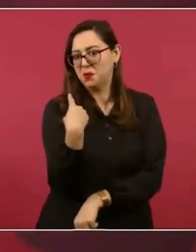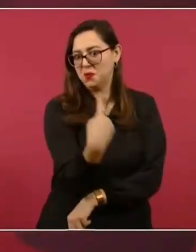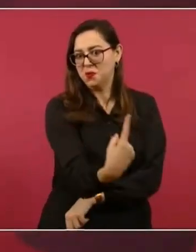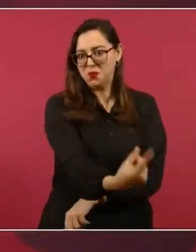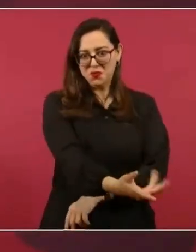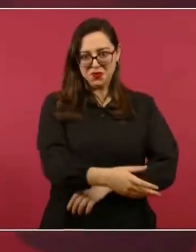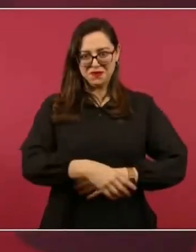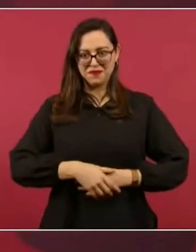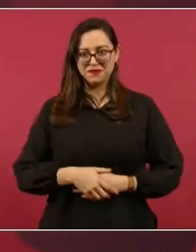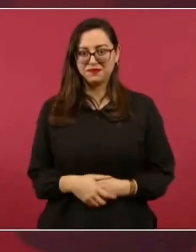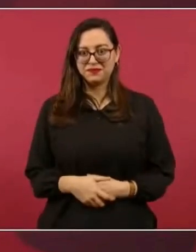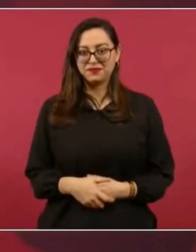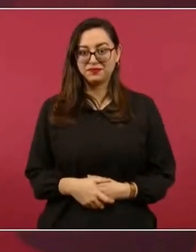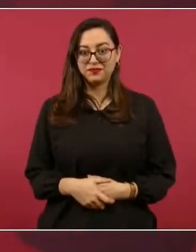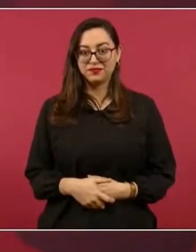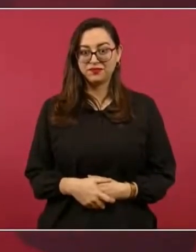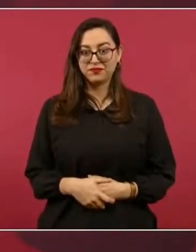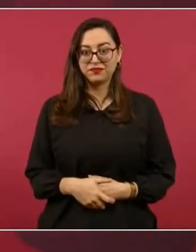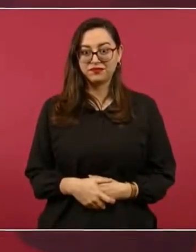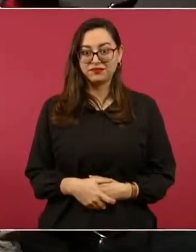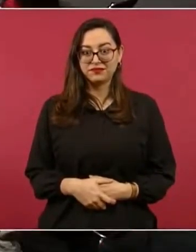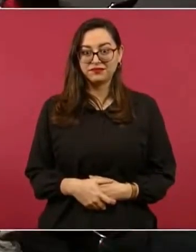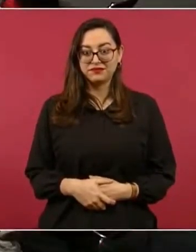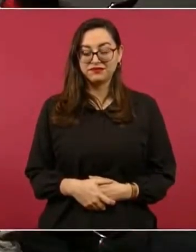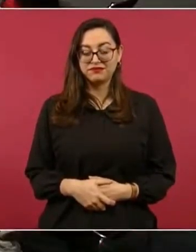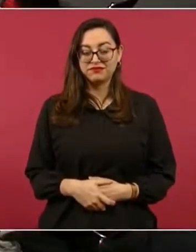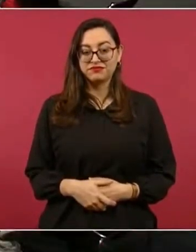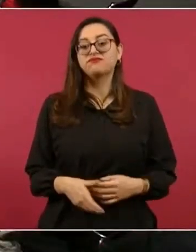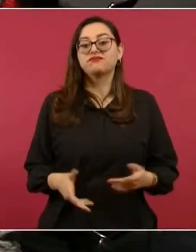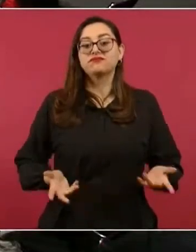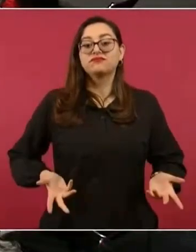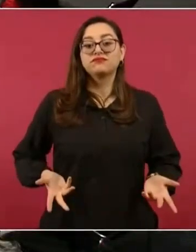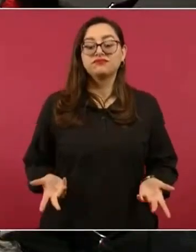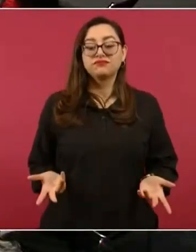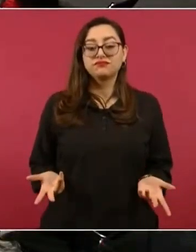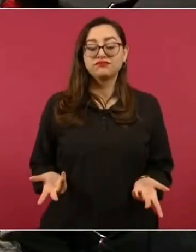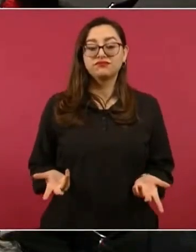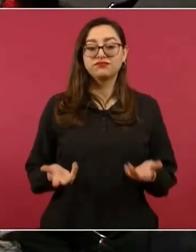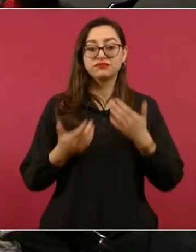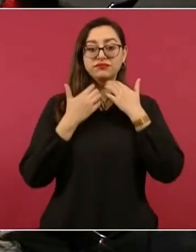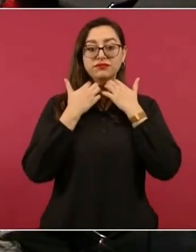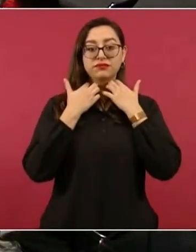Estos que tú mencionas, yo creo que fueron los que